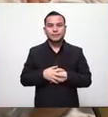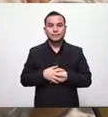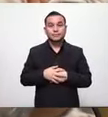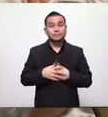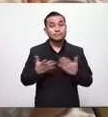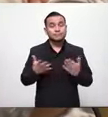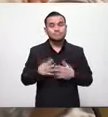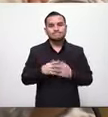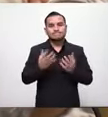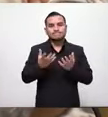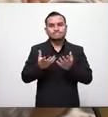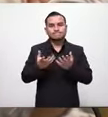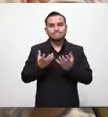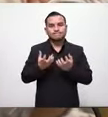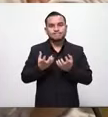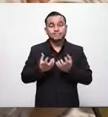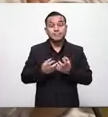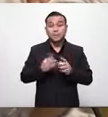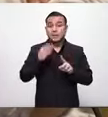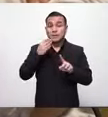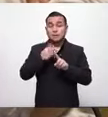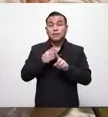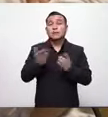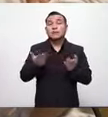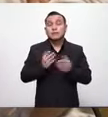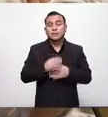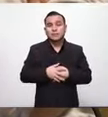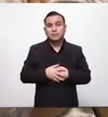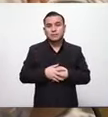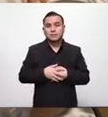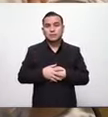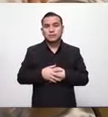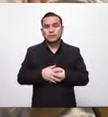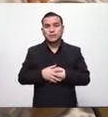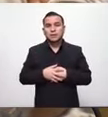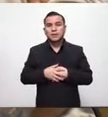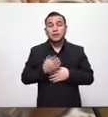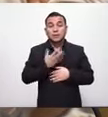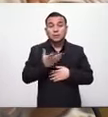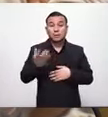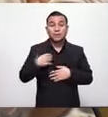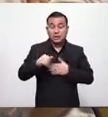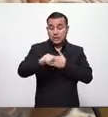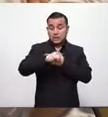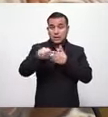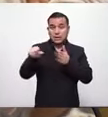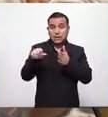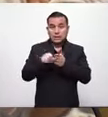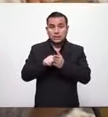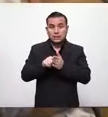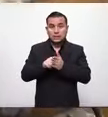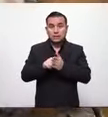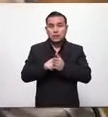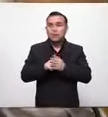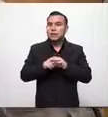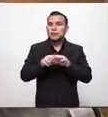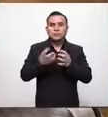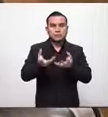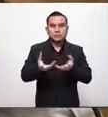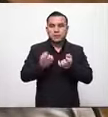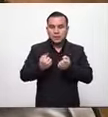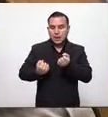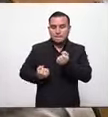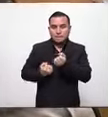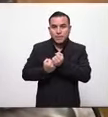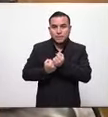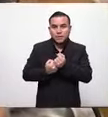bueno yo quiero manejar decir también que se ha venido manejando que la asamblea legislativa está en contra del gobierno